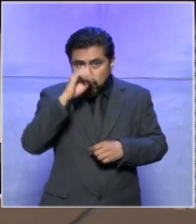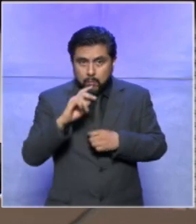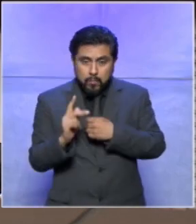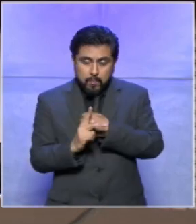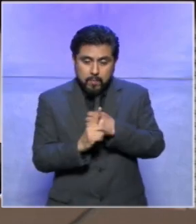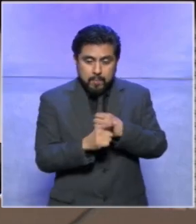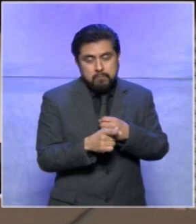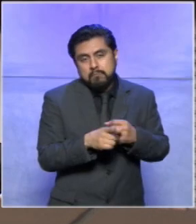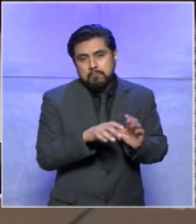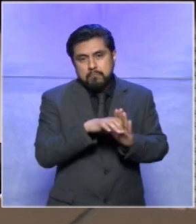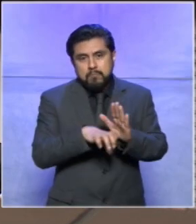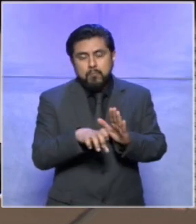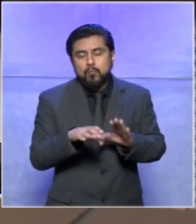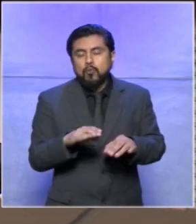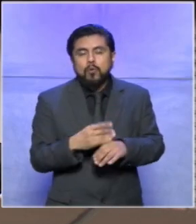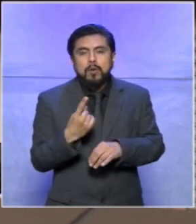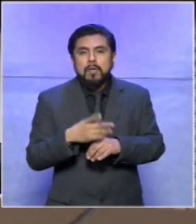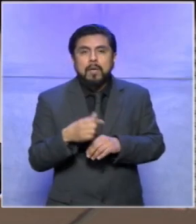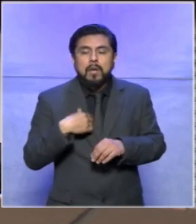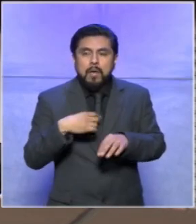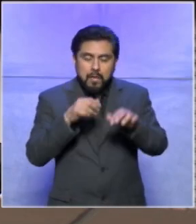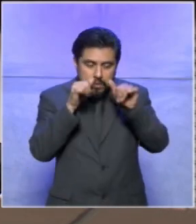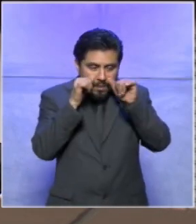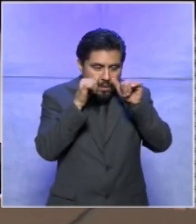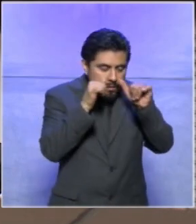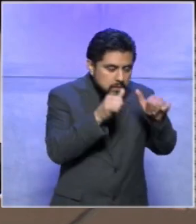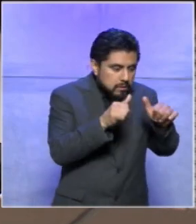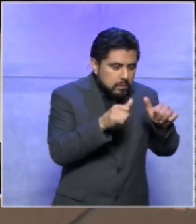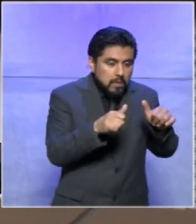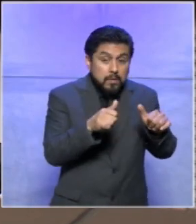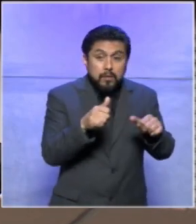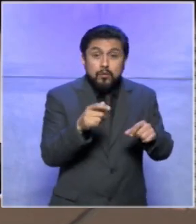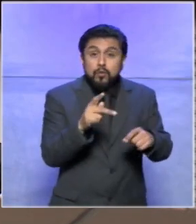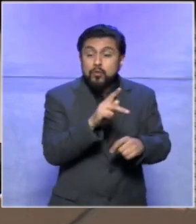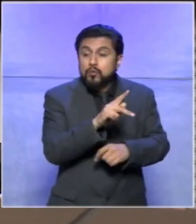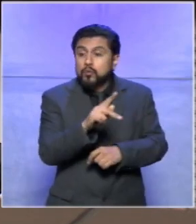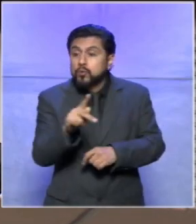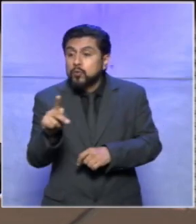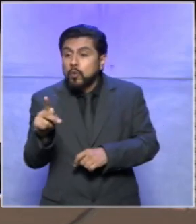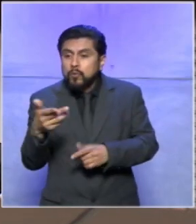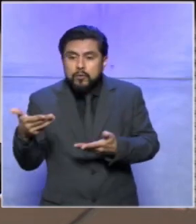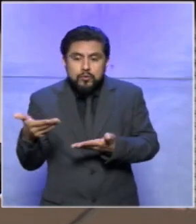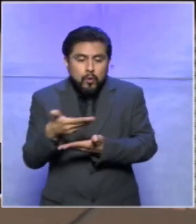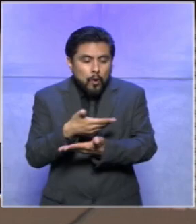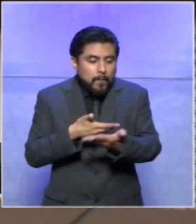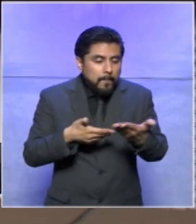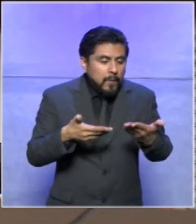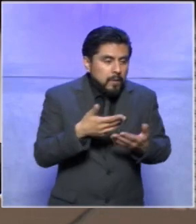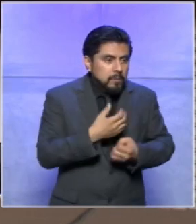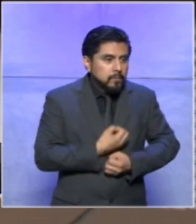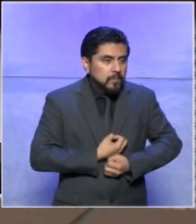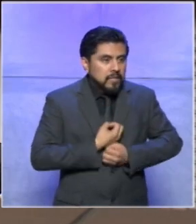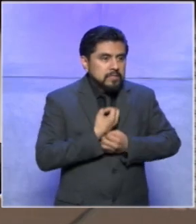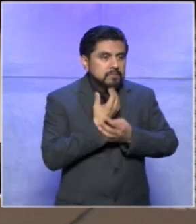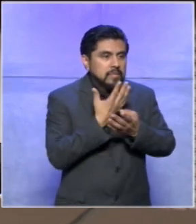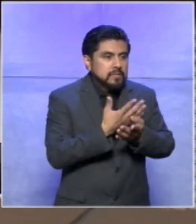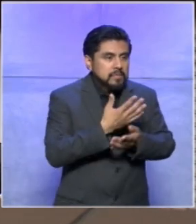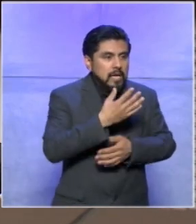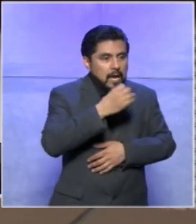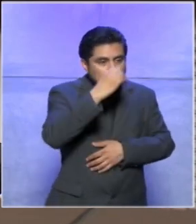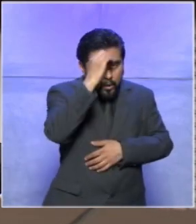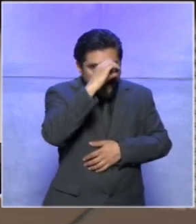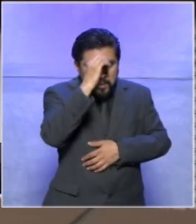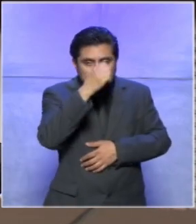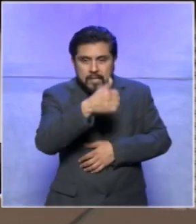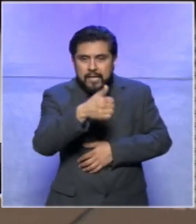país porque así podemos escucharnos entre todos expresar nuestras opiniones lo que pensamos y